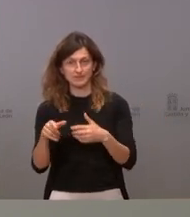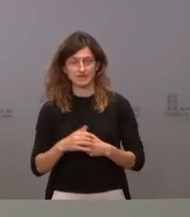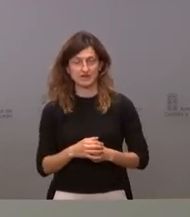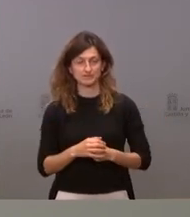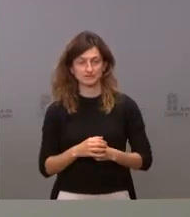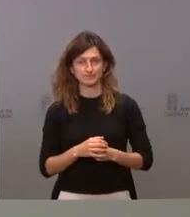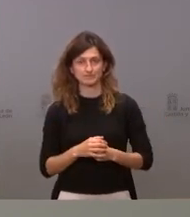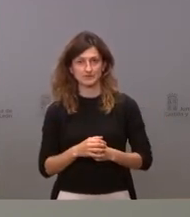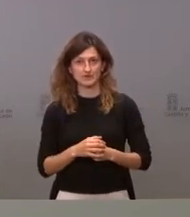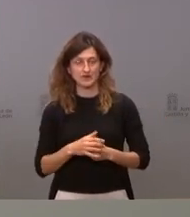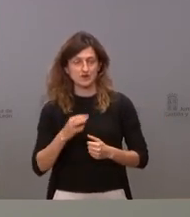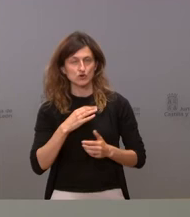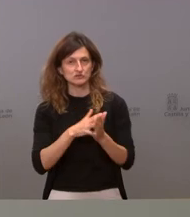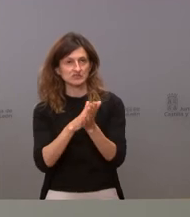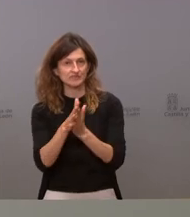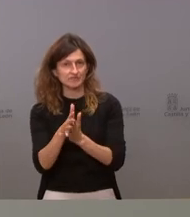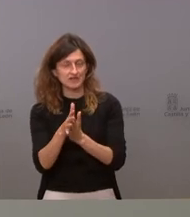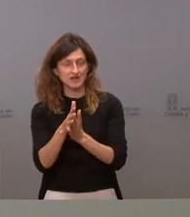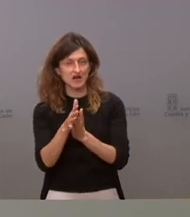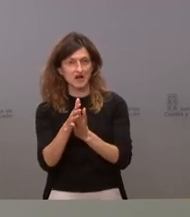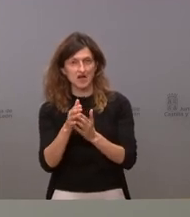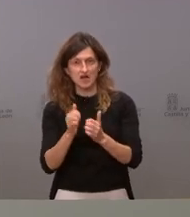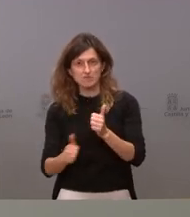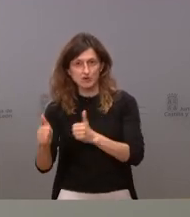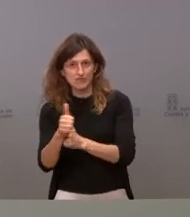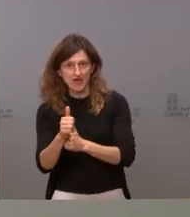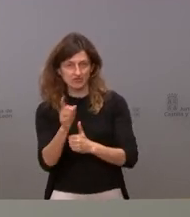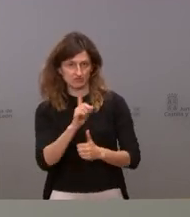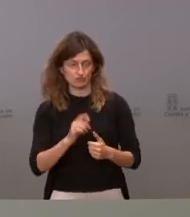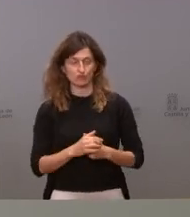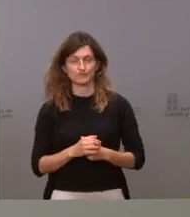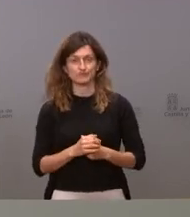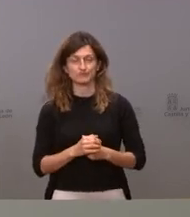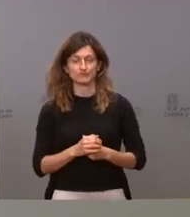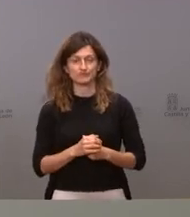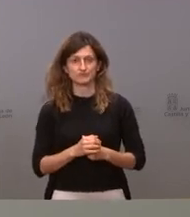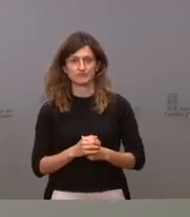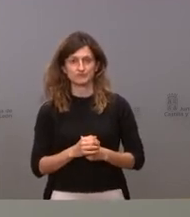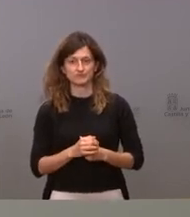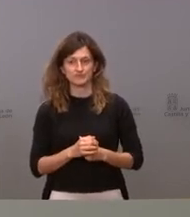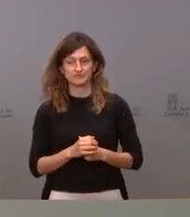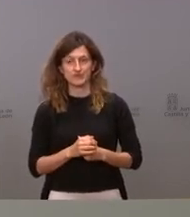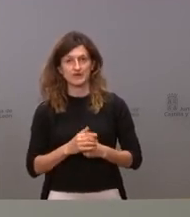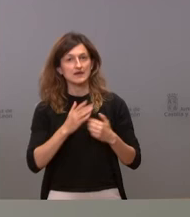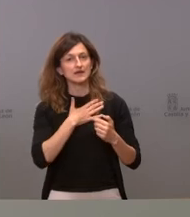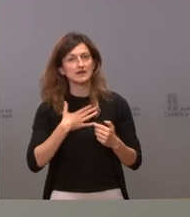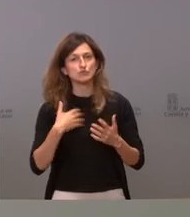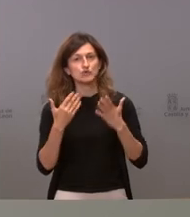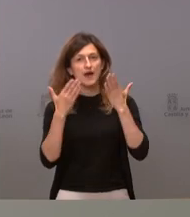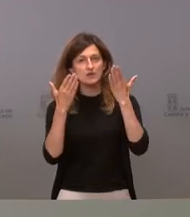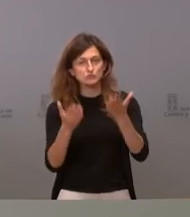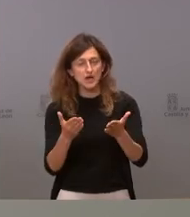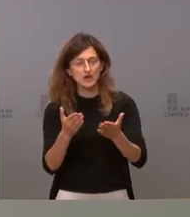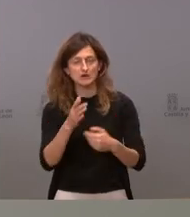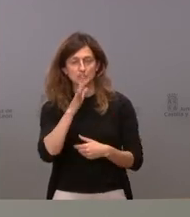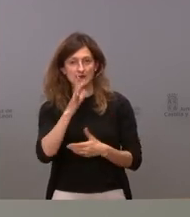no se pone a nadie por delante ni por detrás lo único que se ha tratado de alguna manera es de ayudar en el sentido